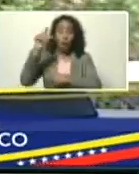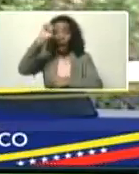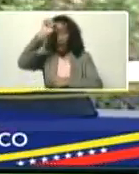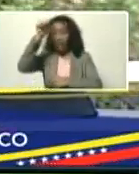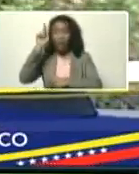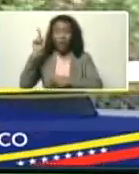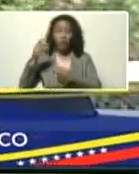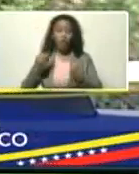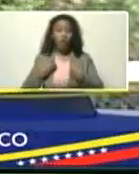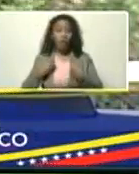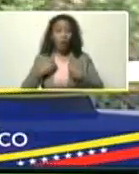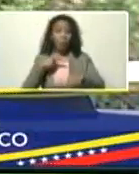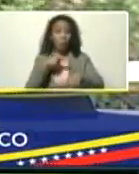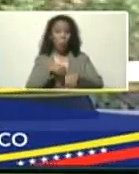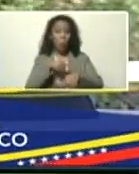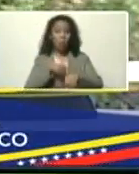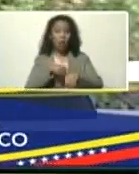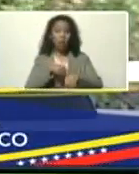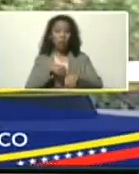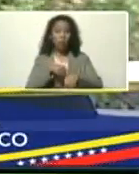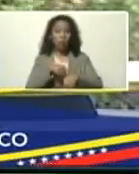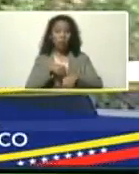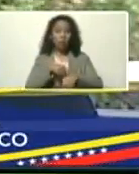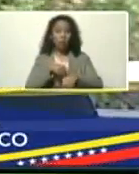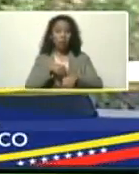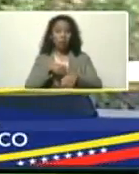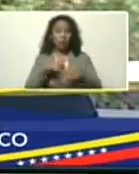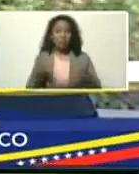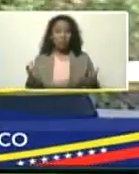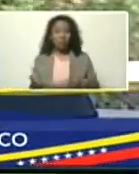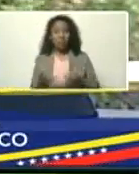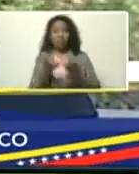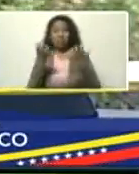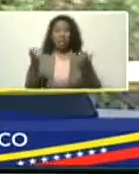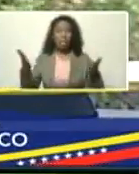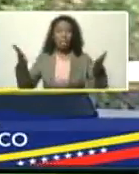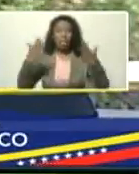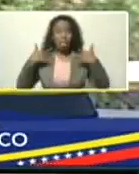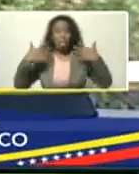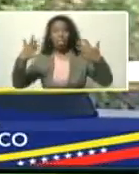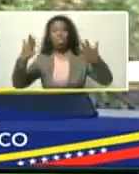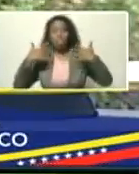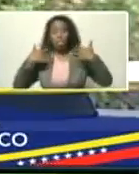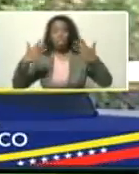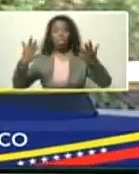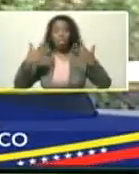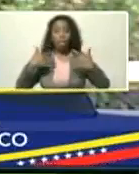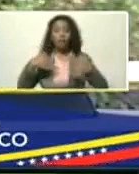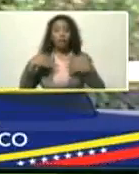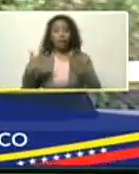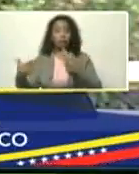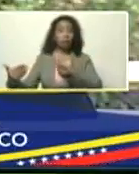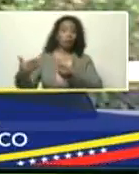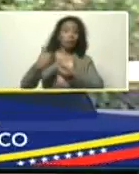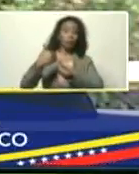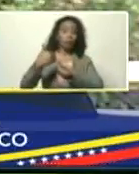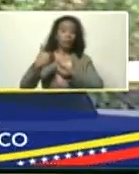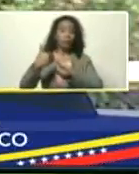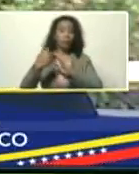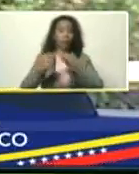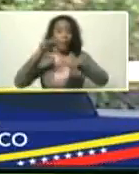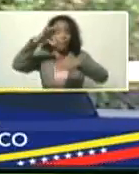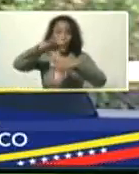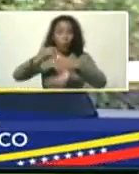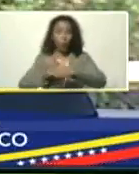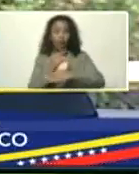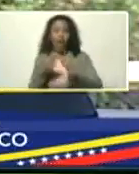viviendo momentos abrazadores, en el calor, que afecta la siembra,